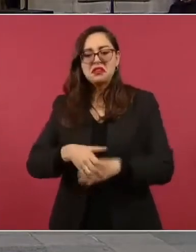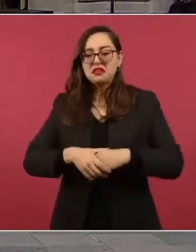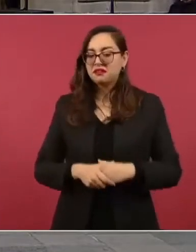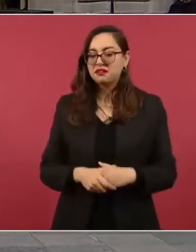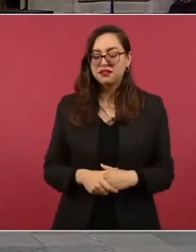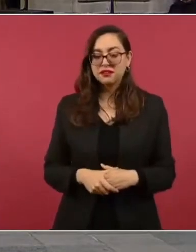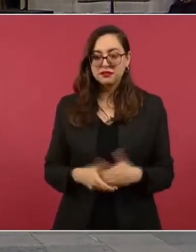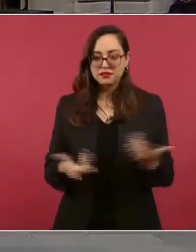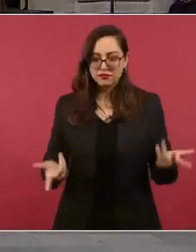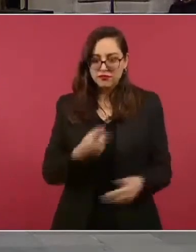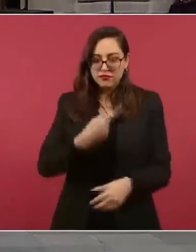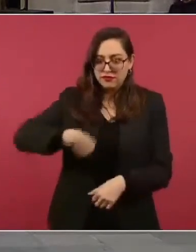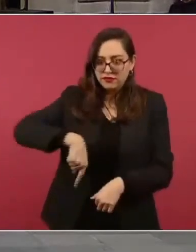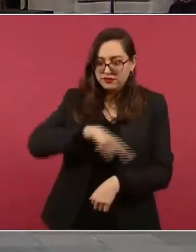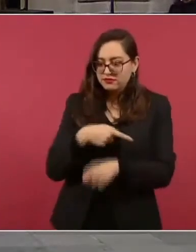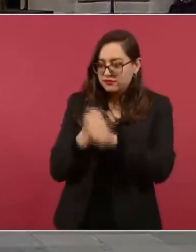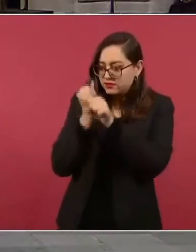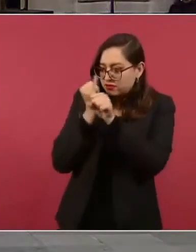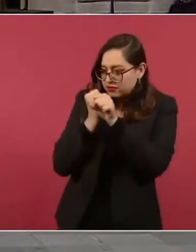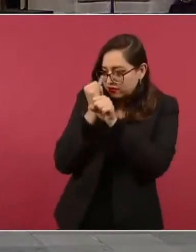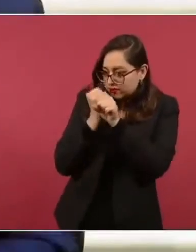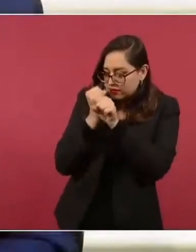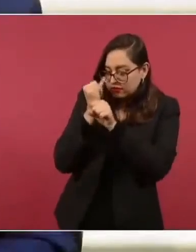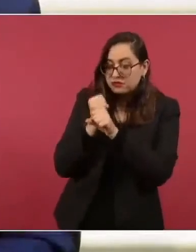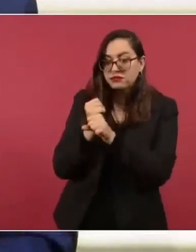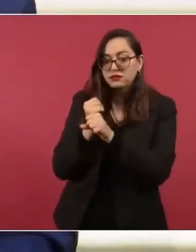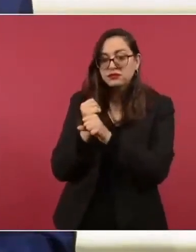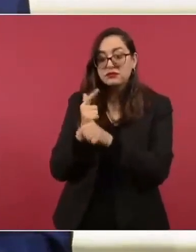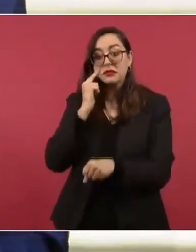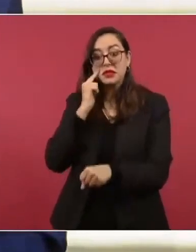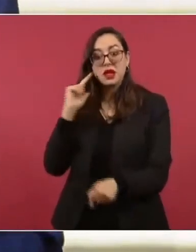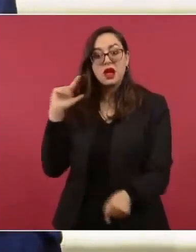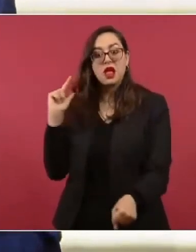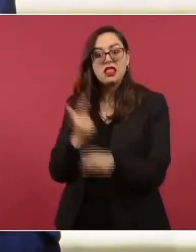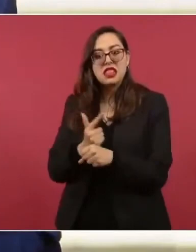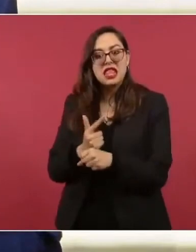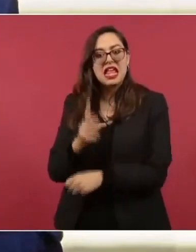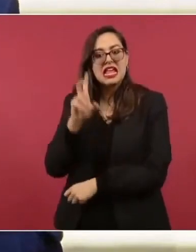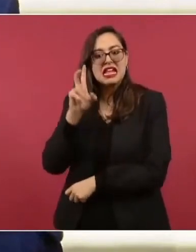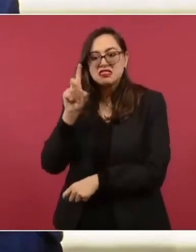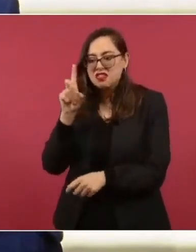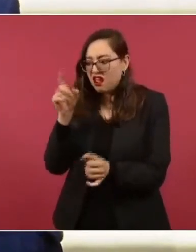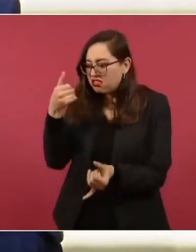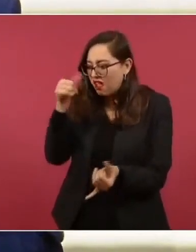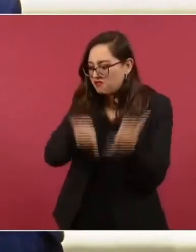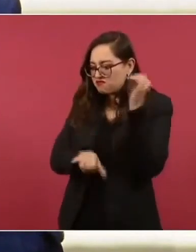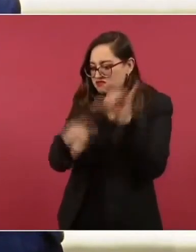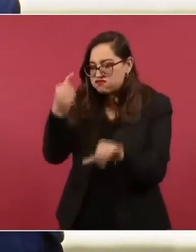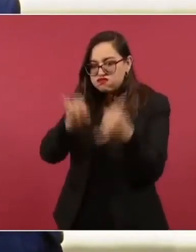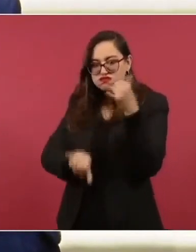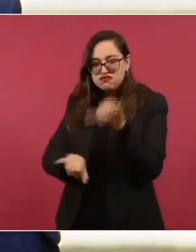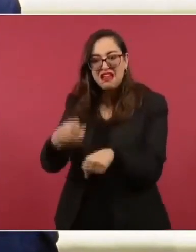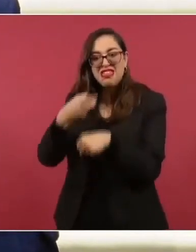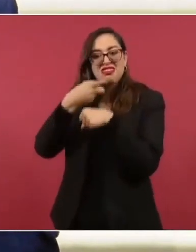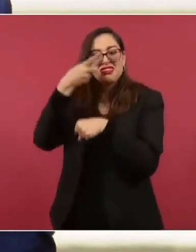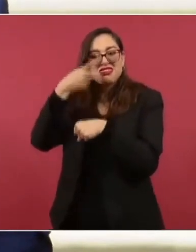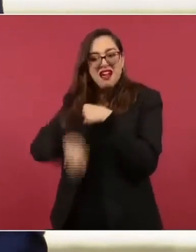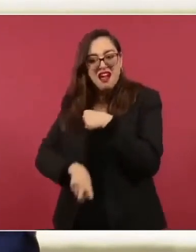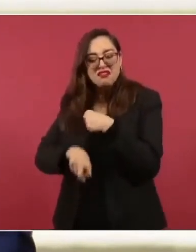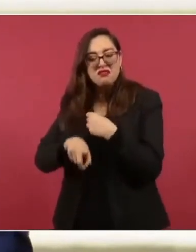Hicimos una investigación, tienen más de 30 sustancias dañinas y